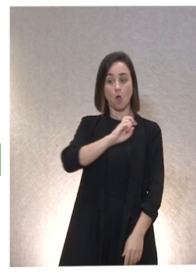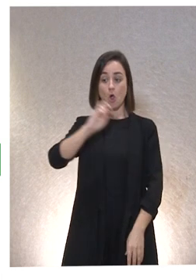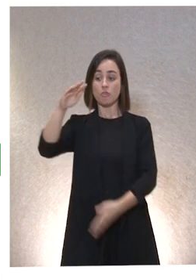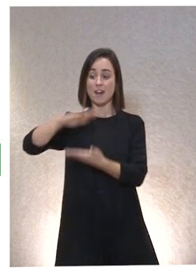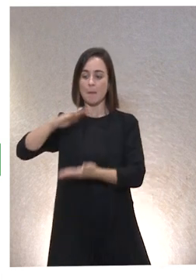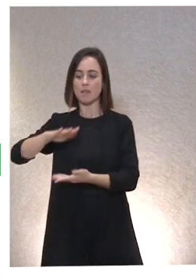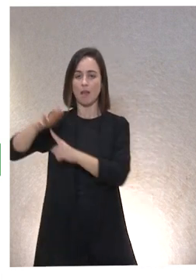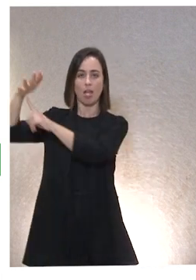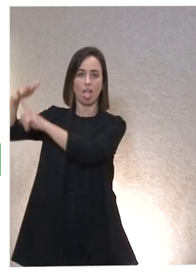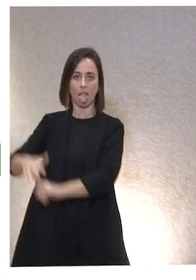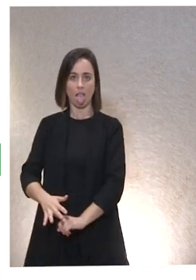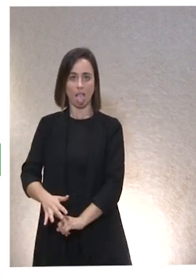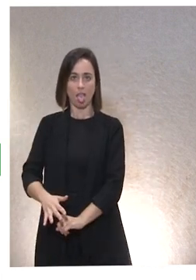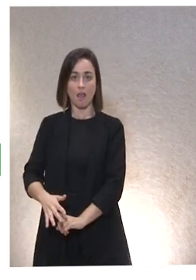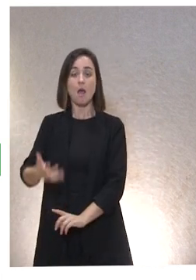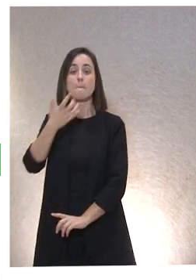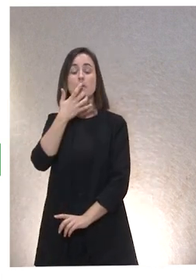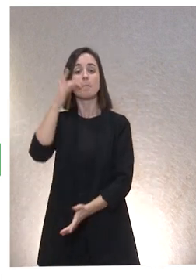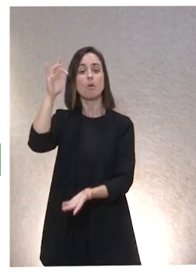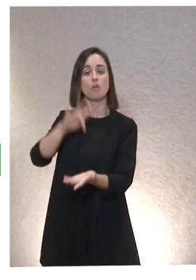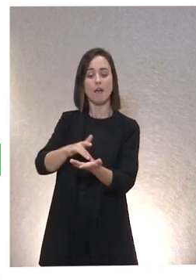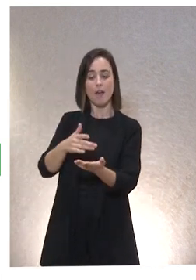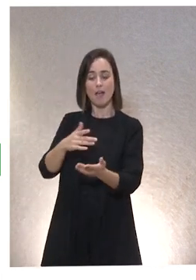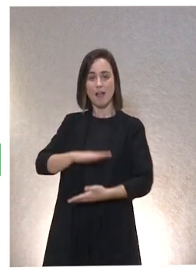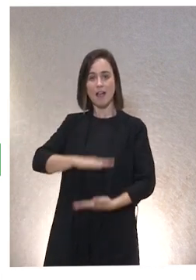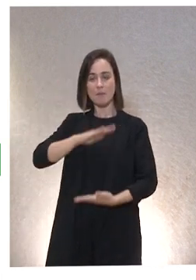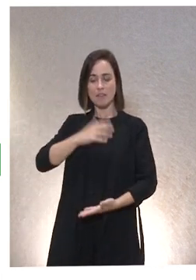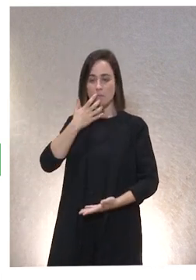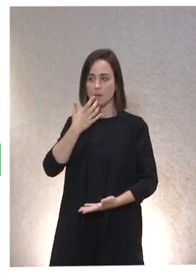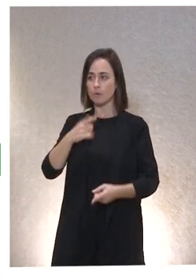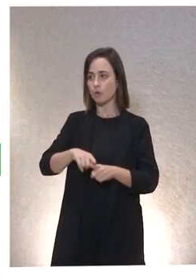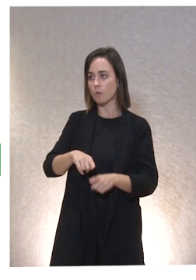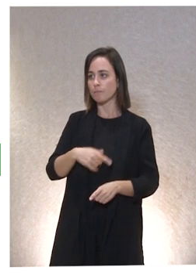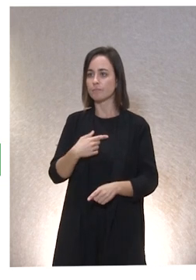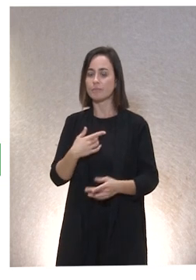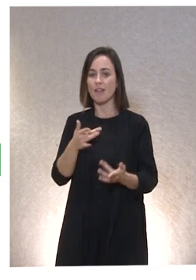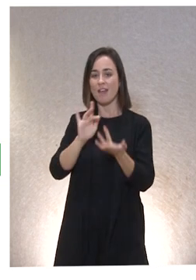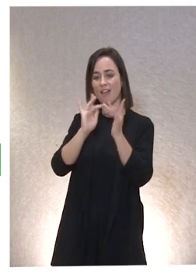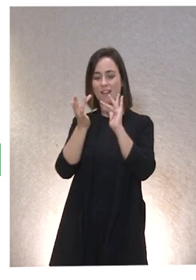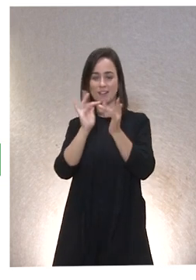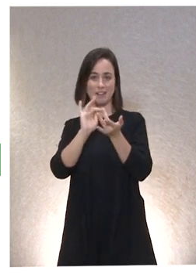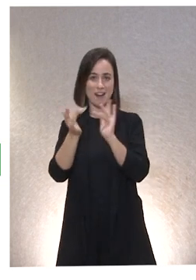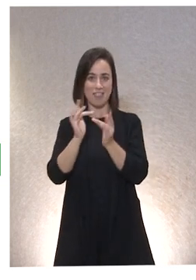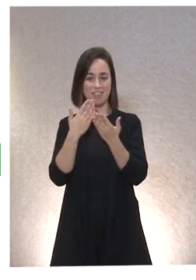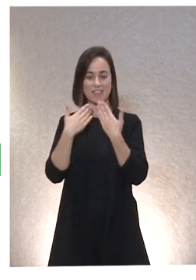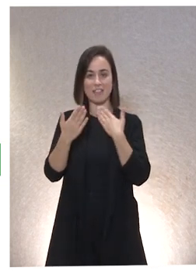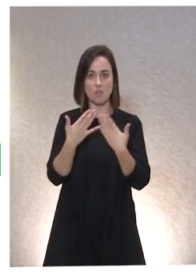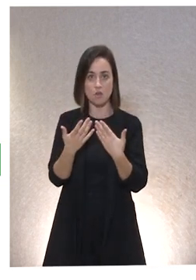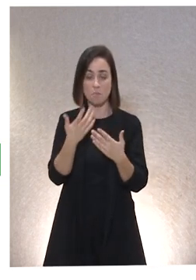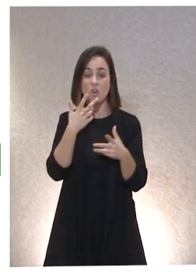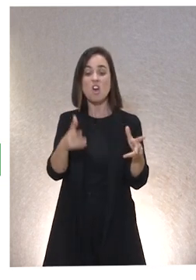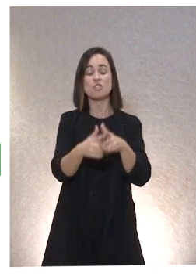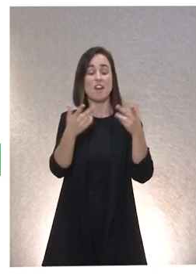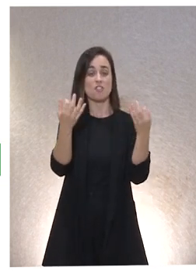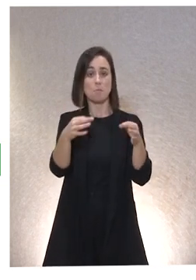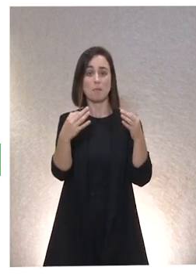Hay, por ejemplo, capacidades en la relación. Personas que pueden tener dificultades en una serie de capacidades que la sociedad formalmente